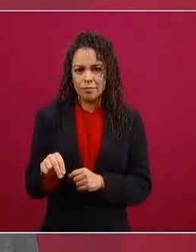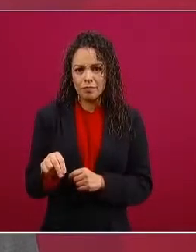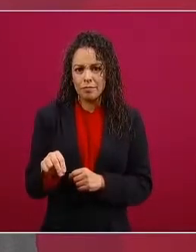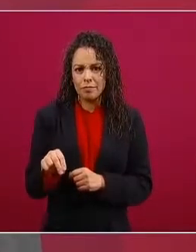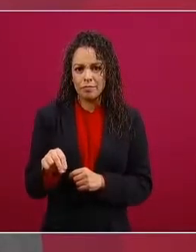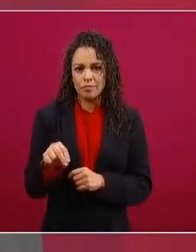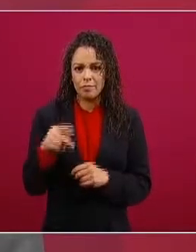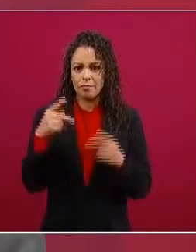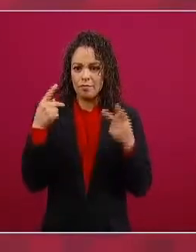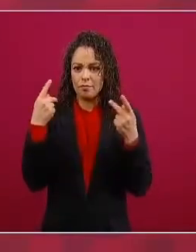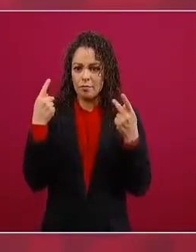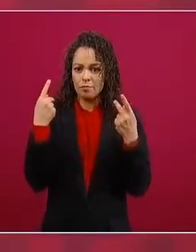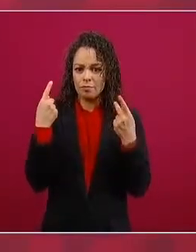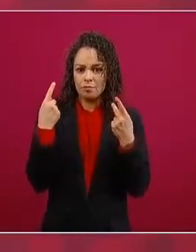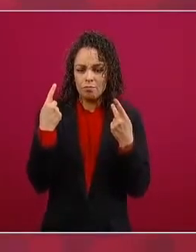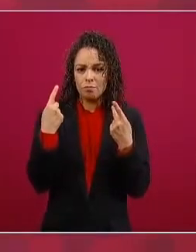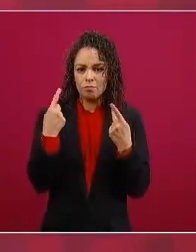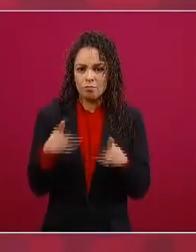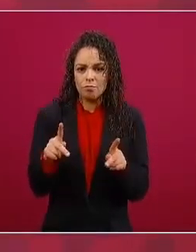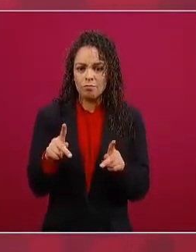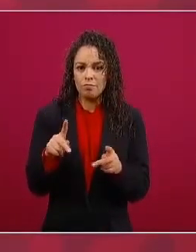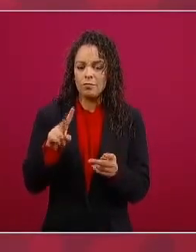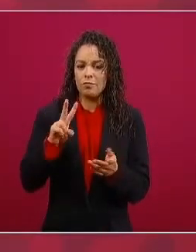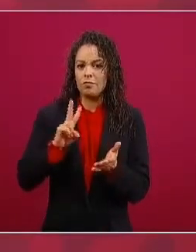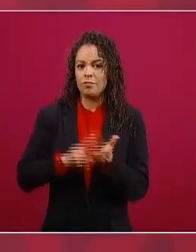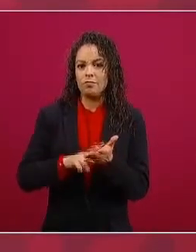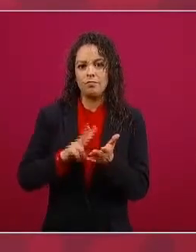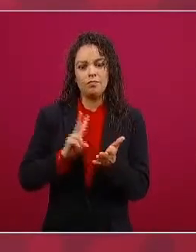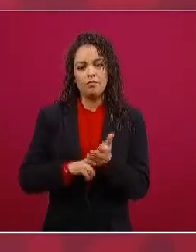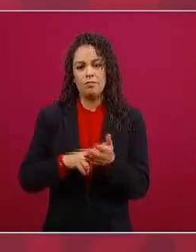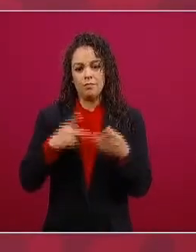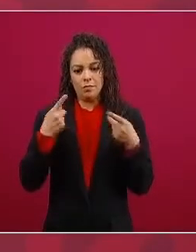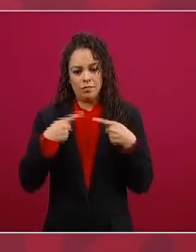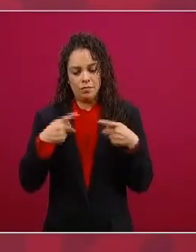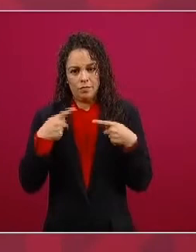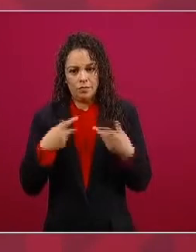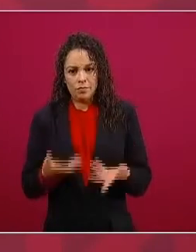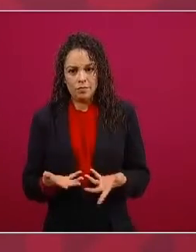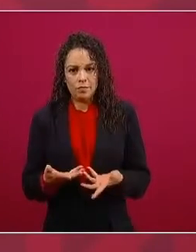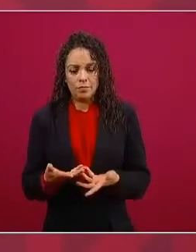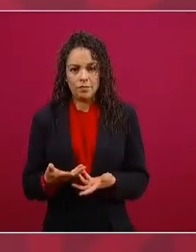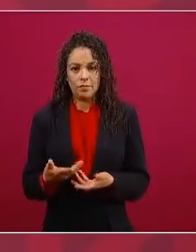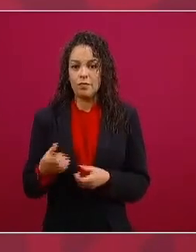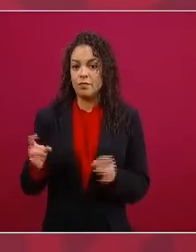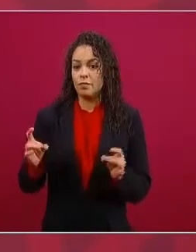si un funcionario ve hasta normal